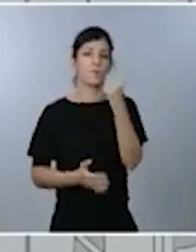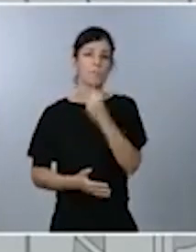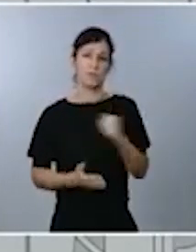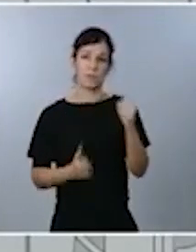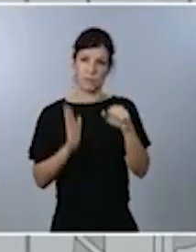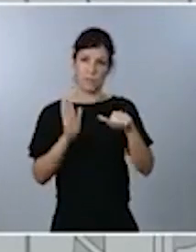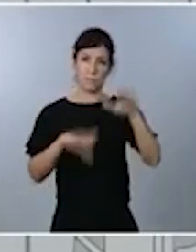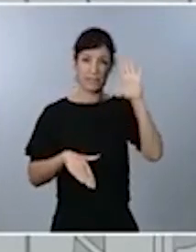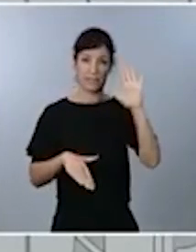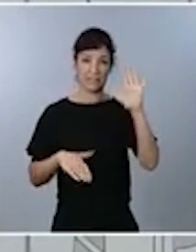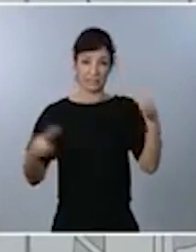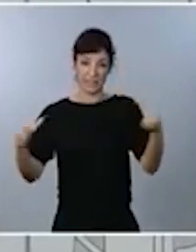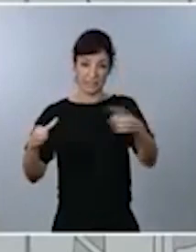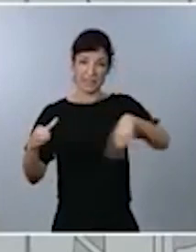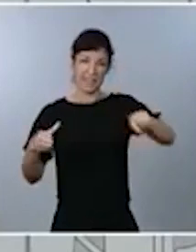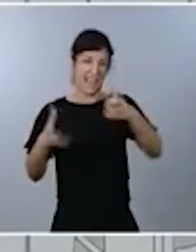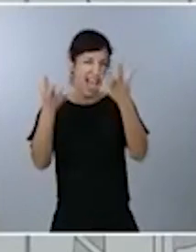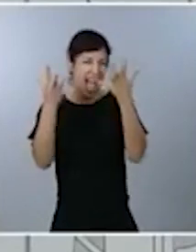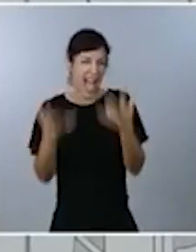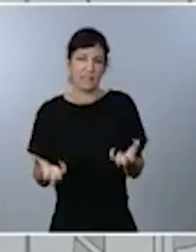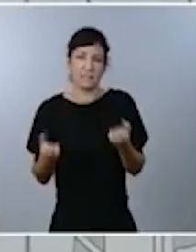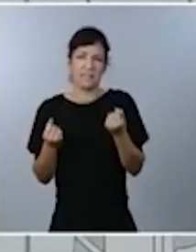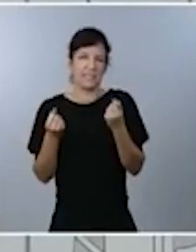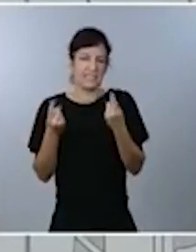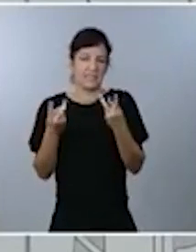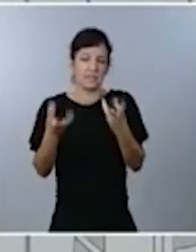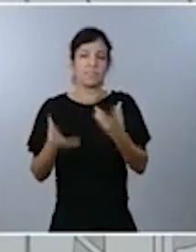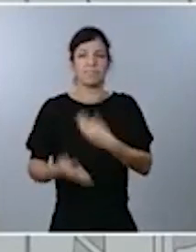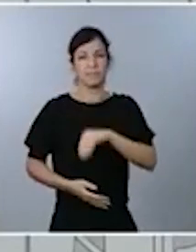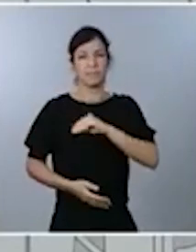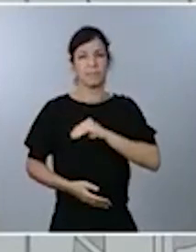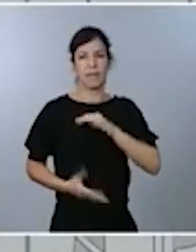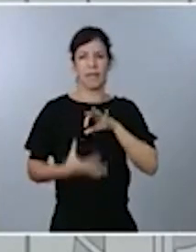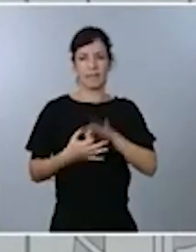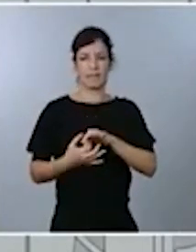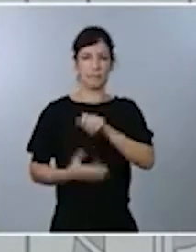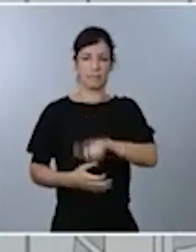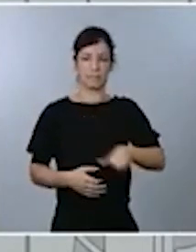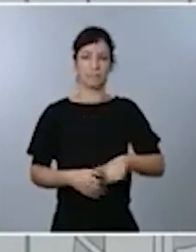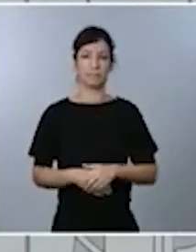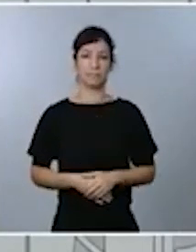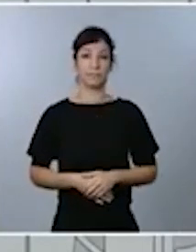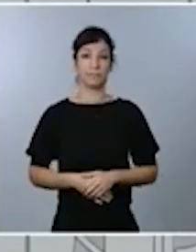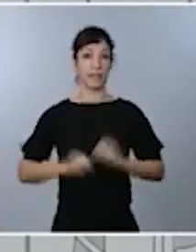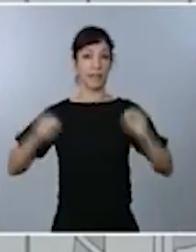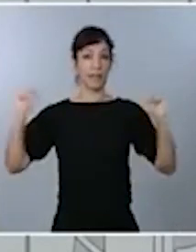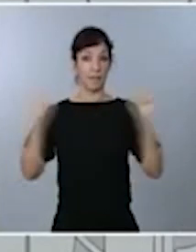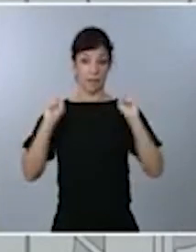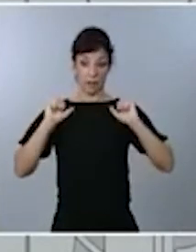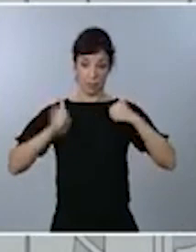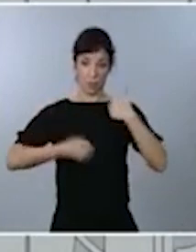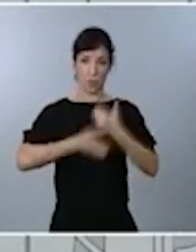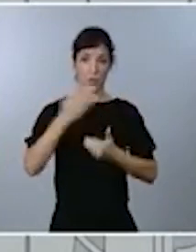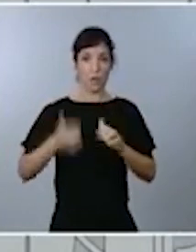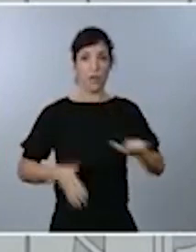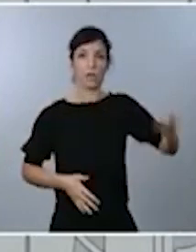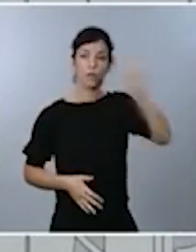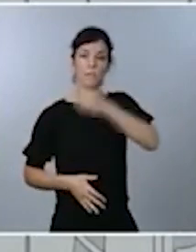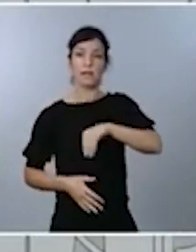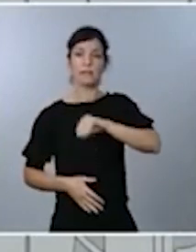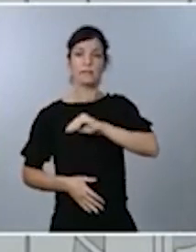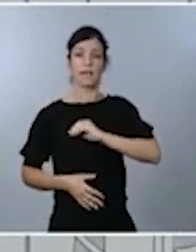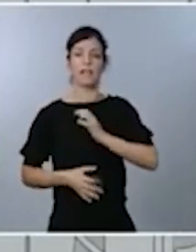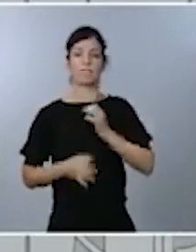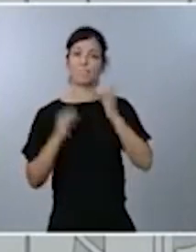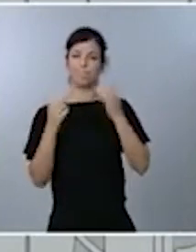son compatriotas españoles. Con la llegada del invierno, Europa y España no son ajenas a esta tendencia creciente en el número de